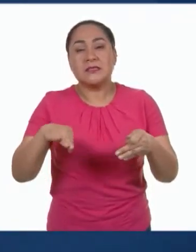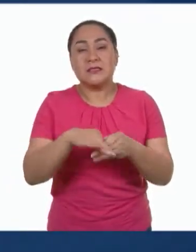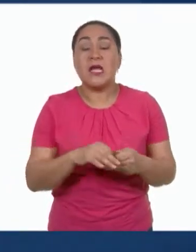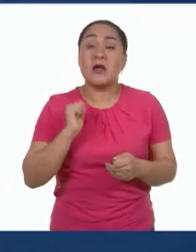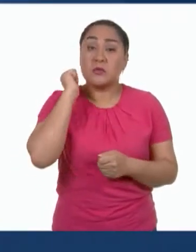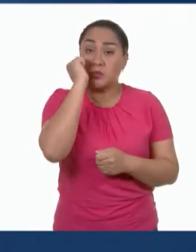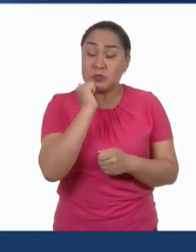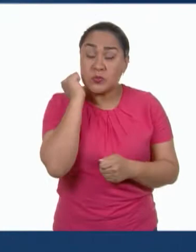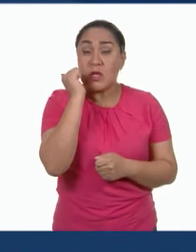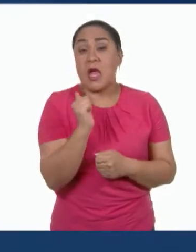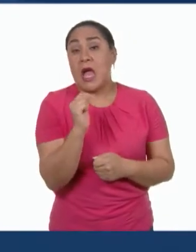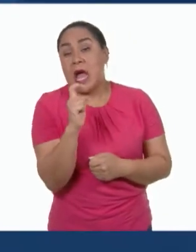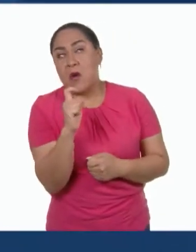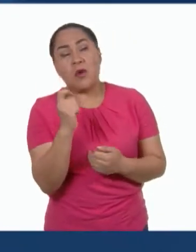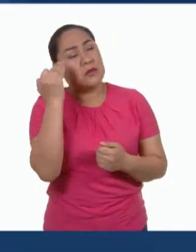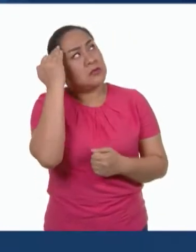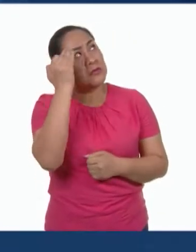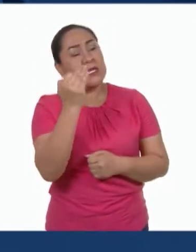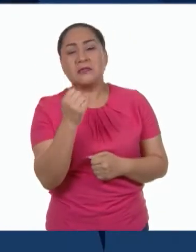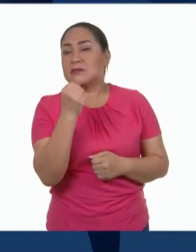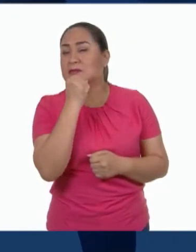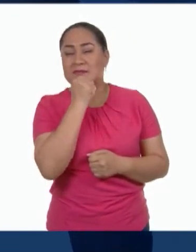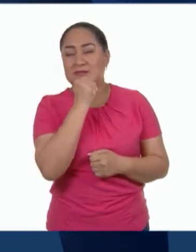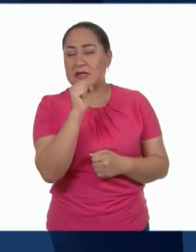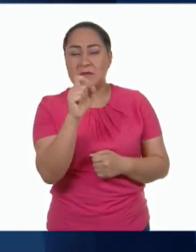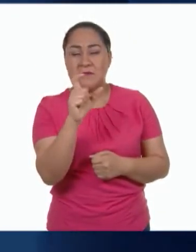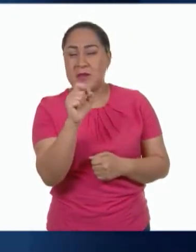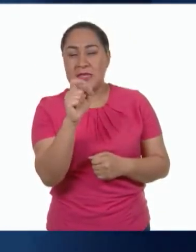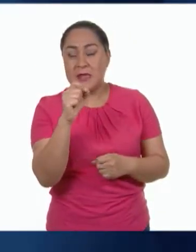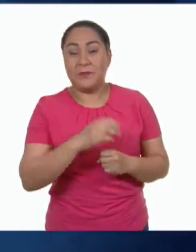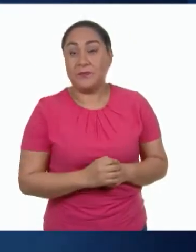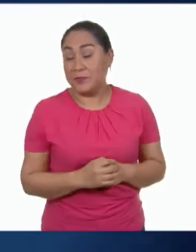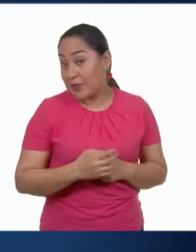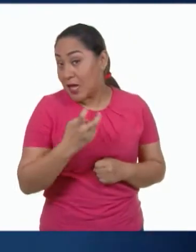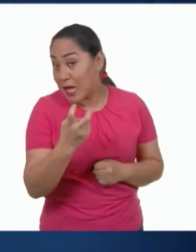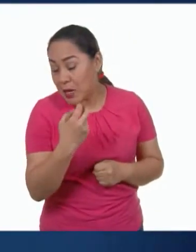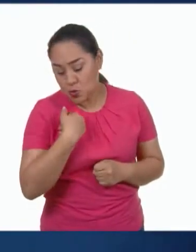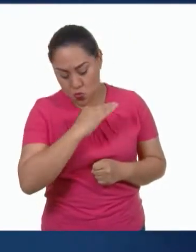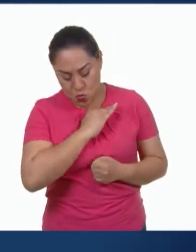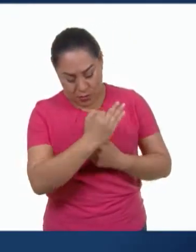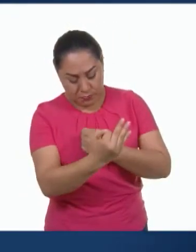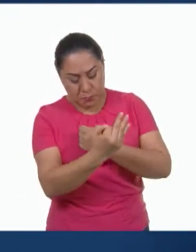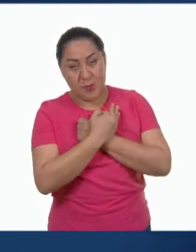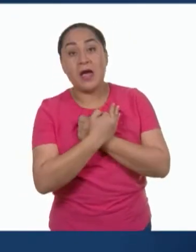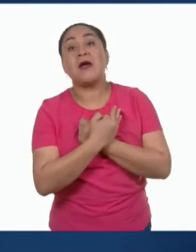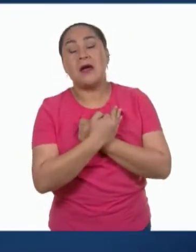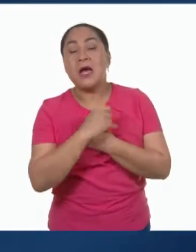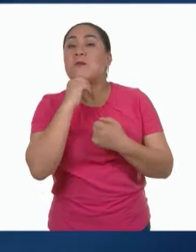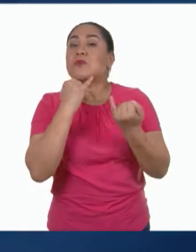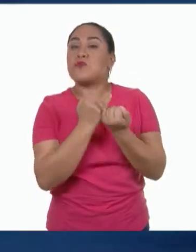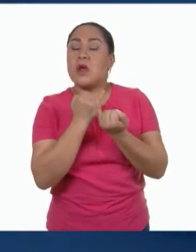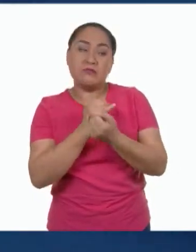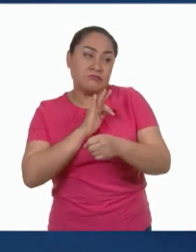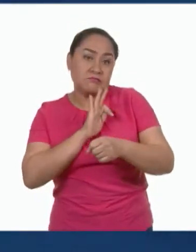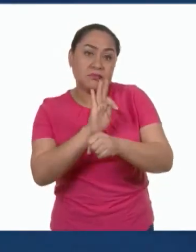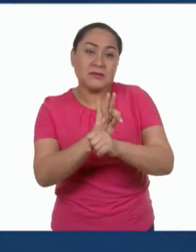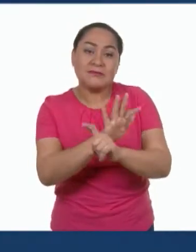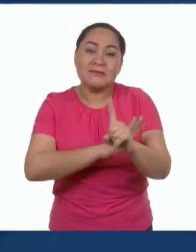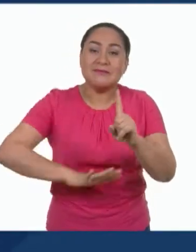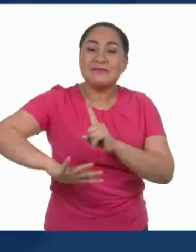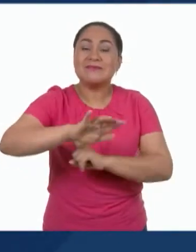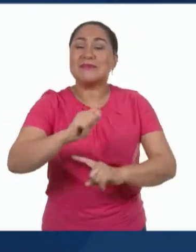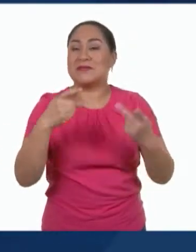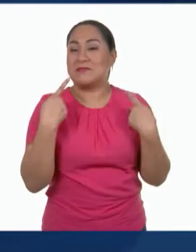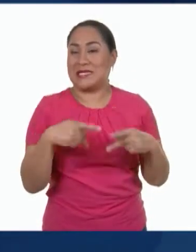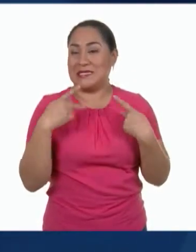durante 20 segundos. Así te proteges tú y proteges a todas las personas que te